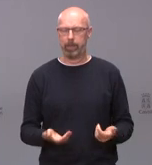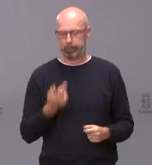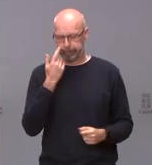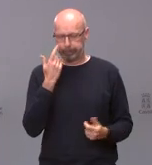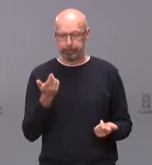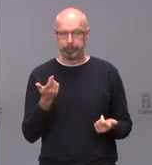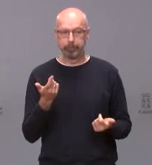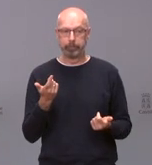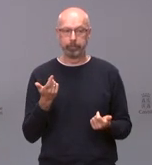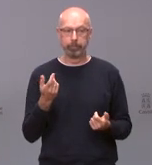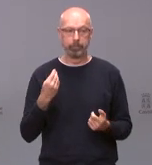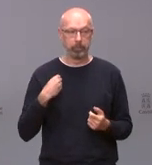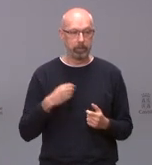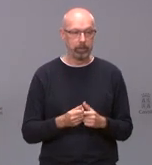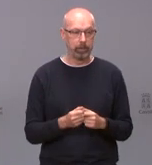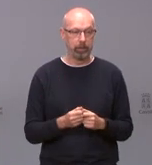la gente aproveche